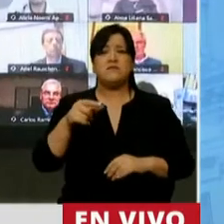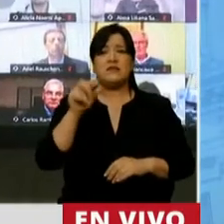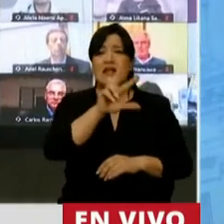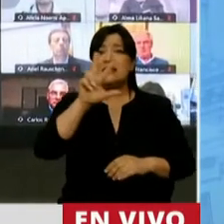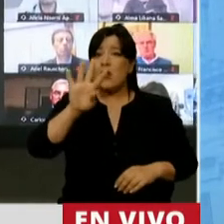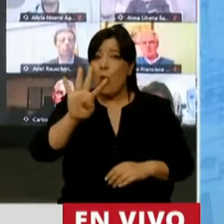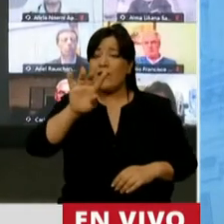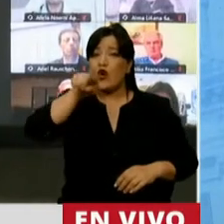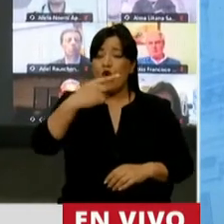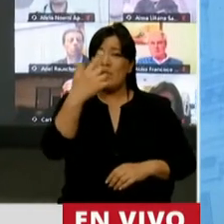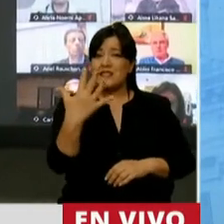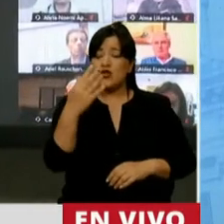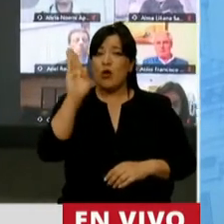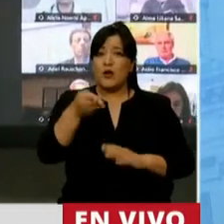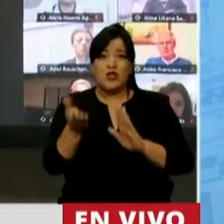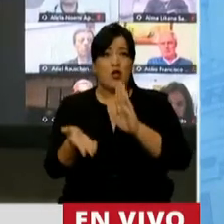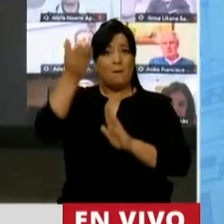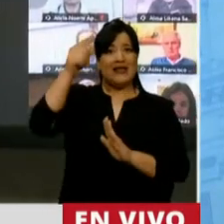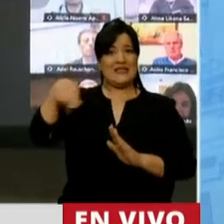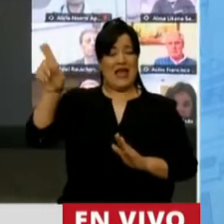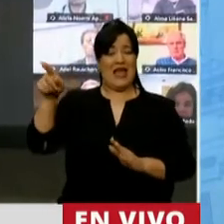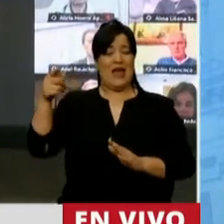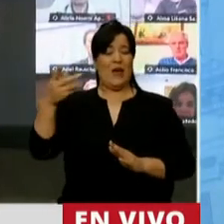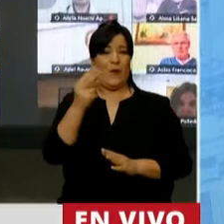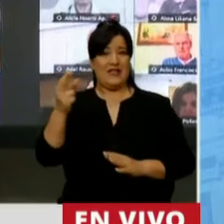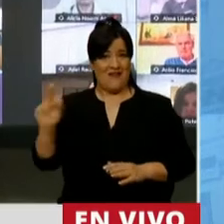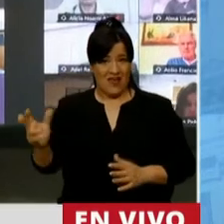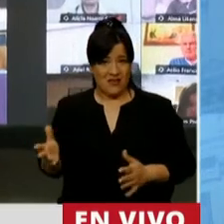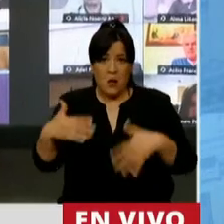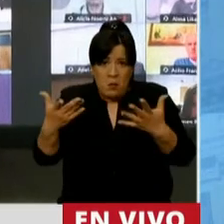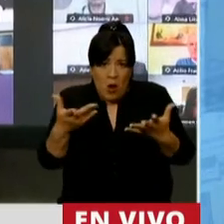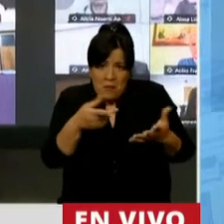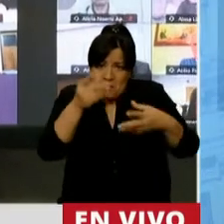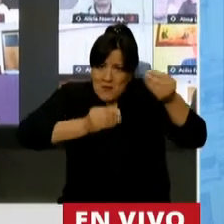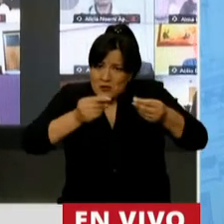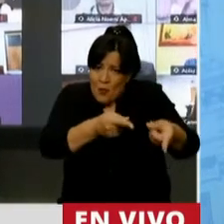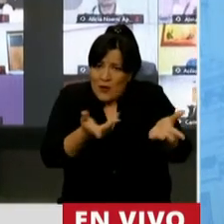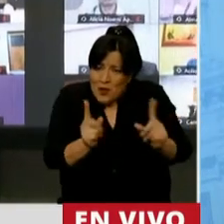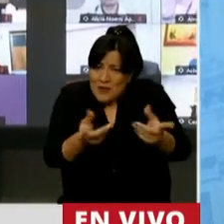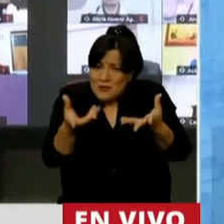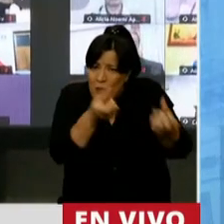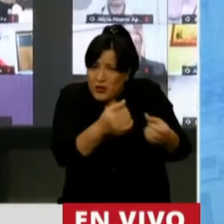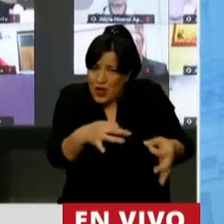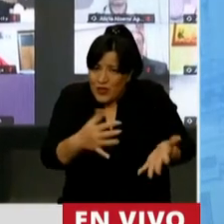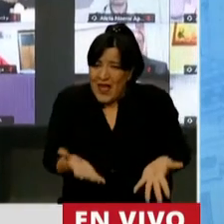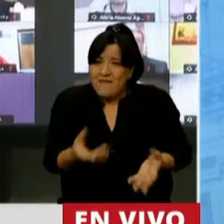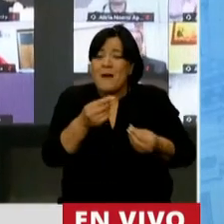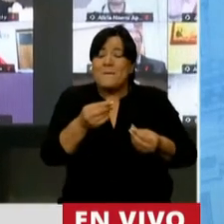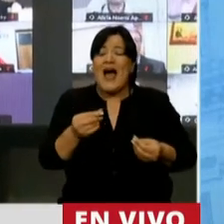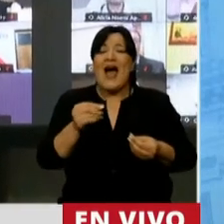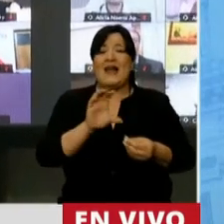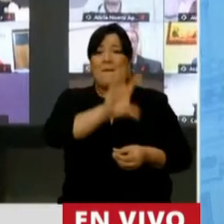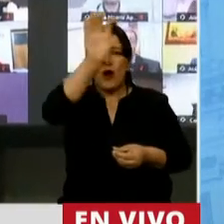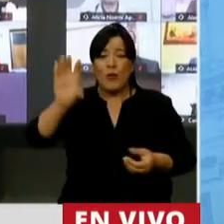de lo estimado para el 2020. ¿Por qué no acompañar, señor Presidente, un presupuesto en el que en concepto de coparticipación